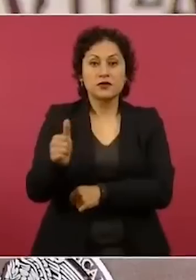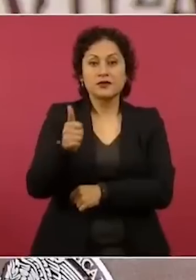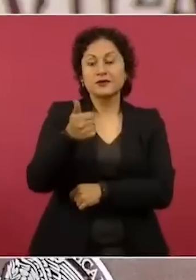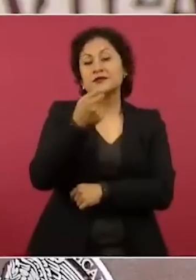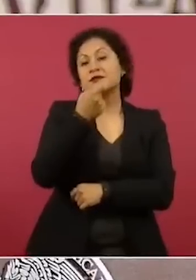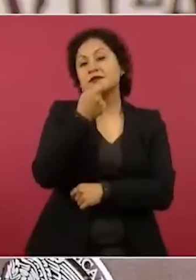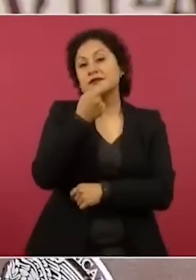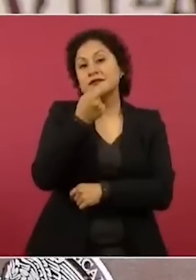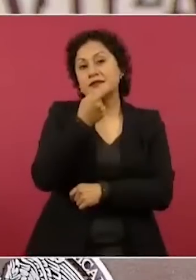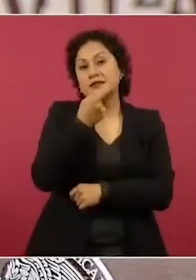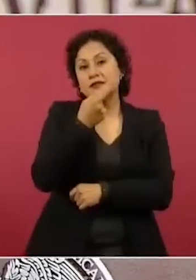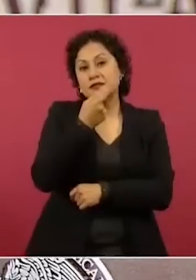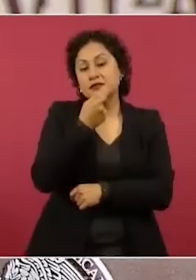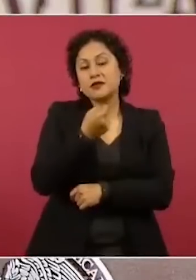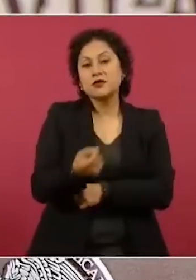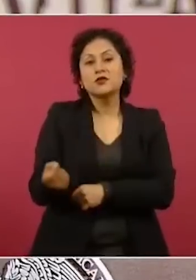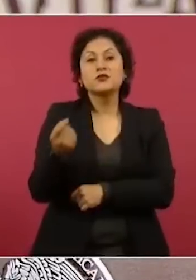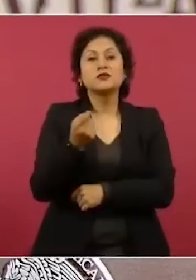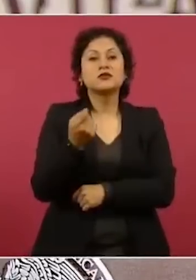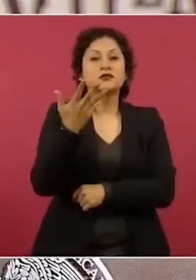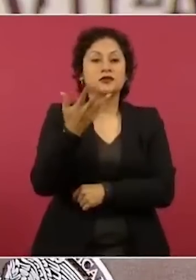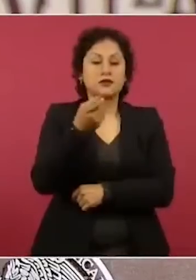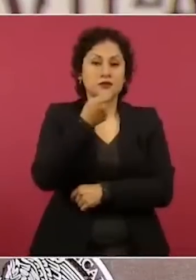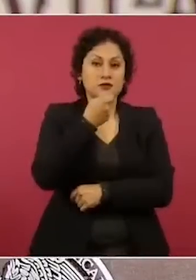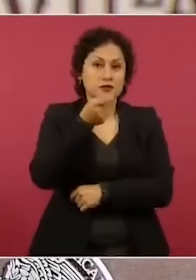niños, 5 niñas.